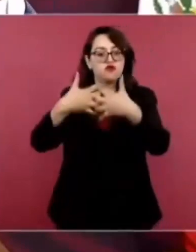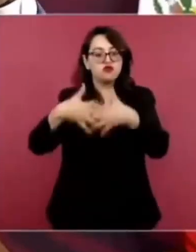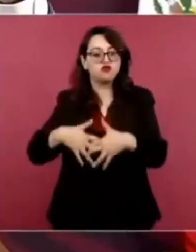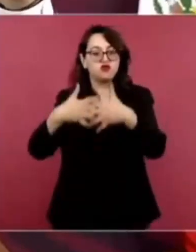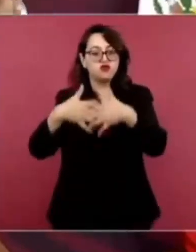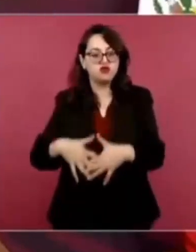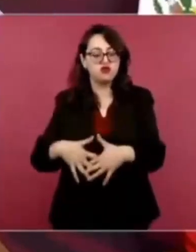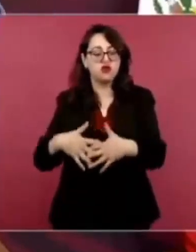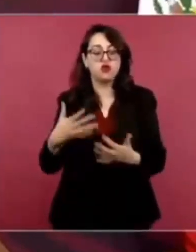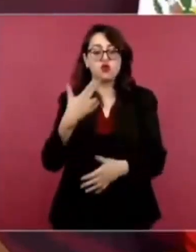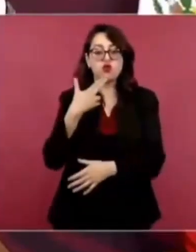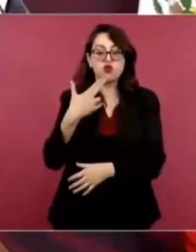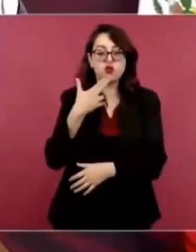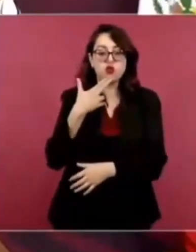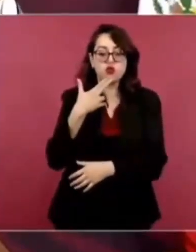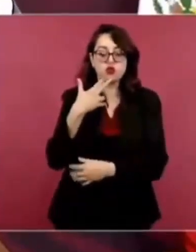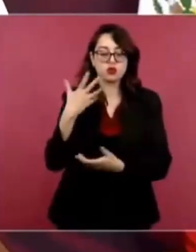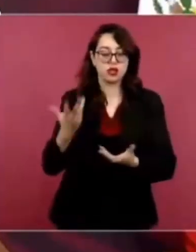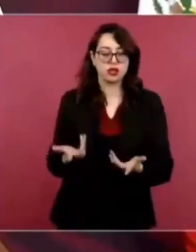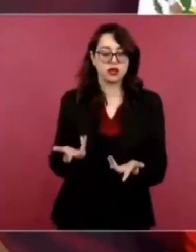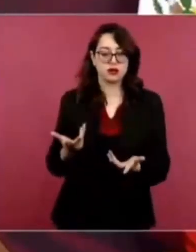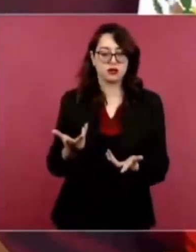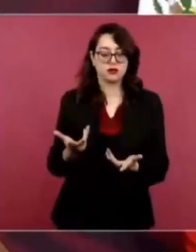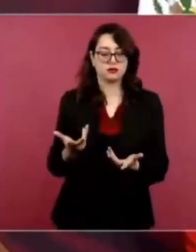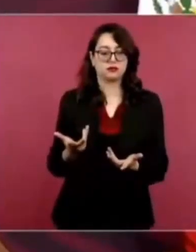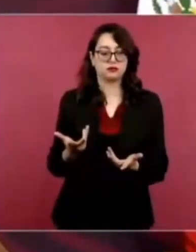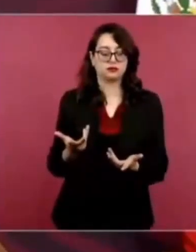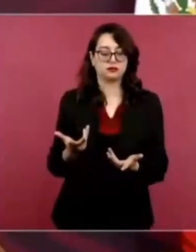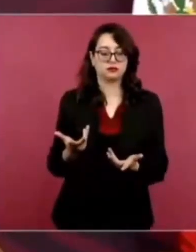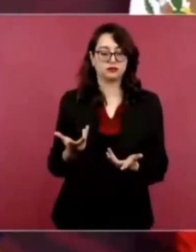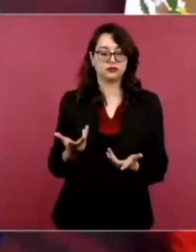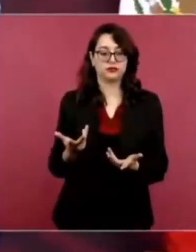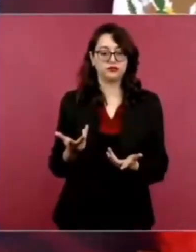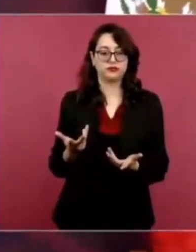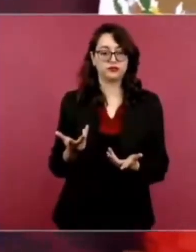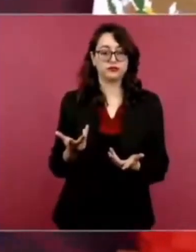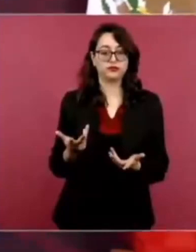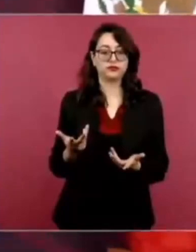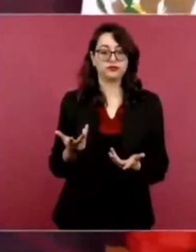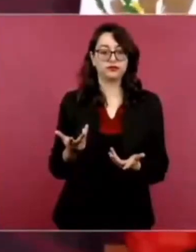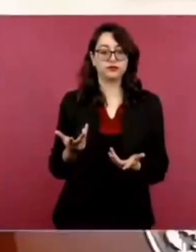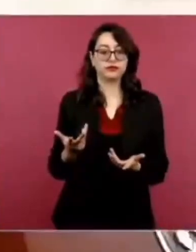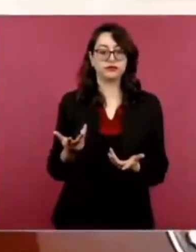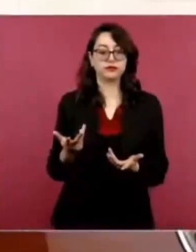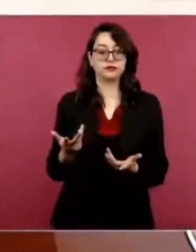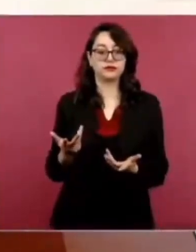para que no